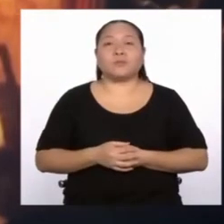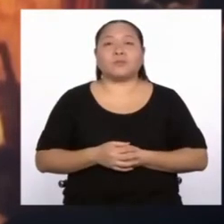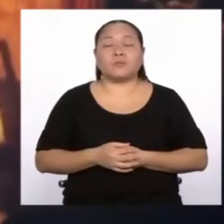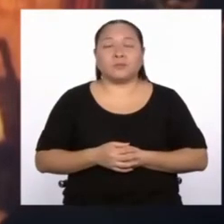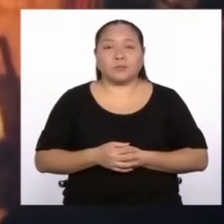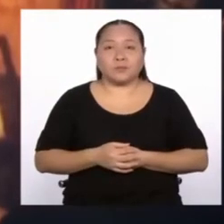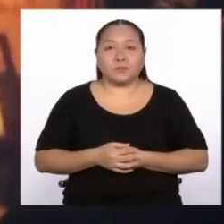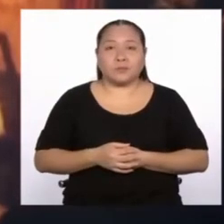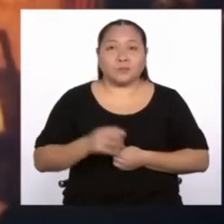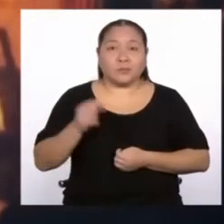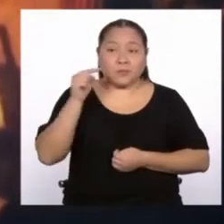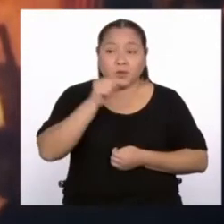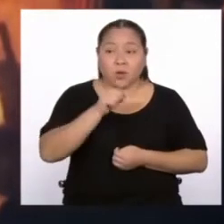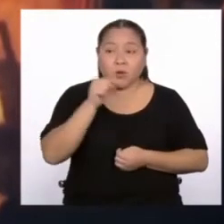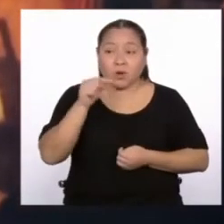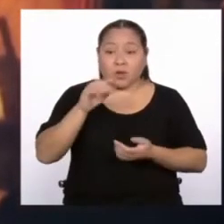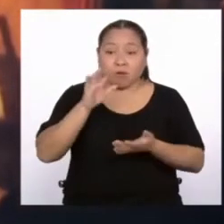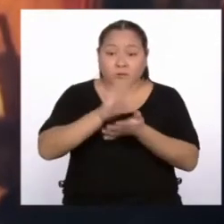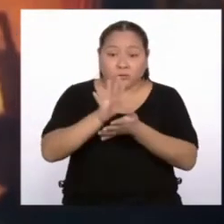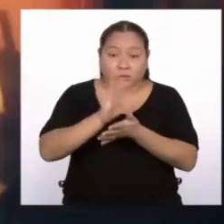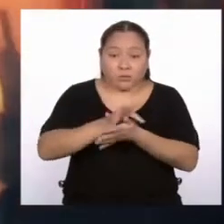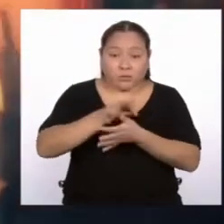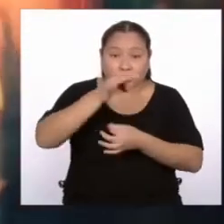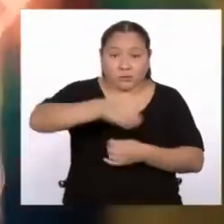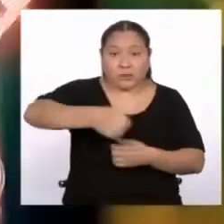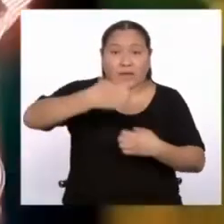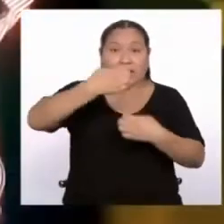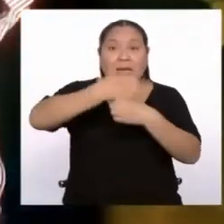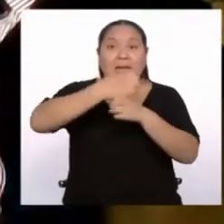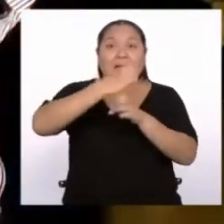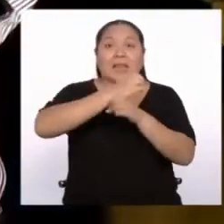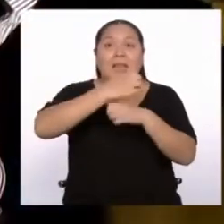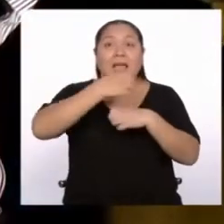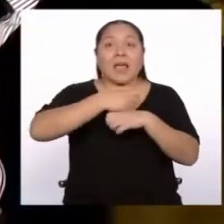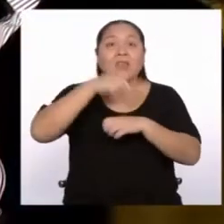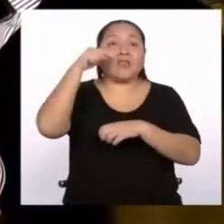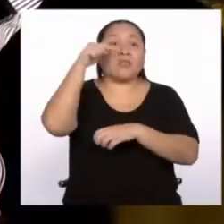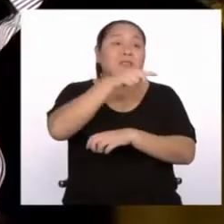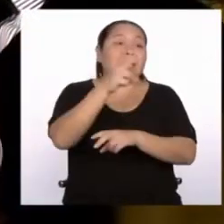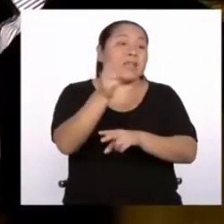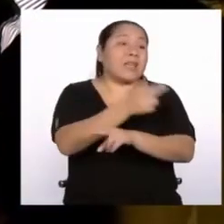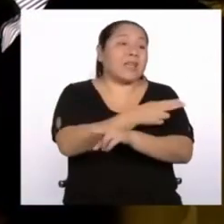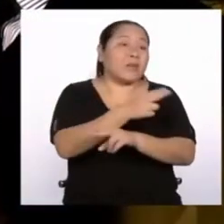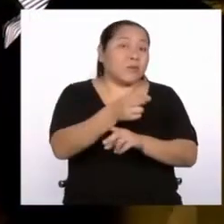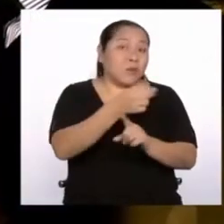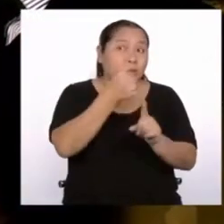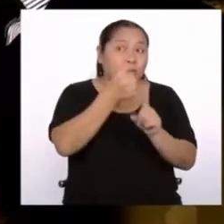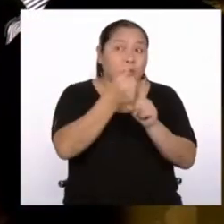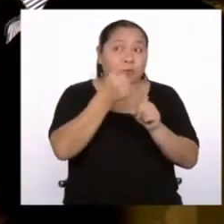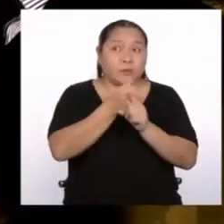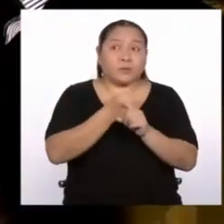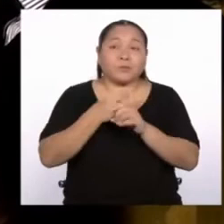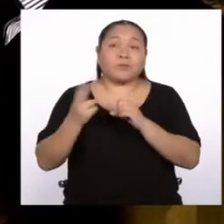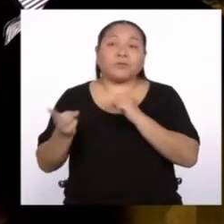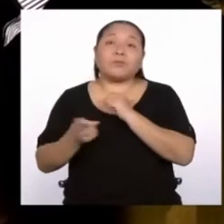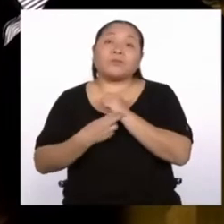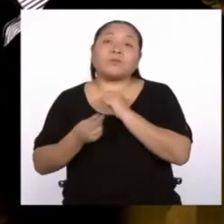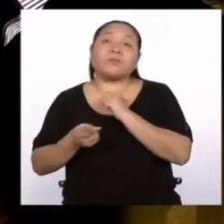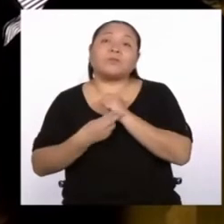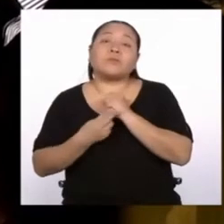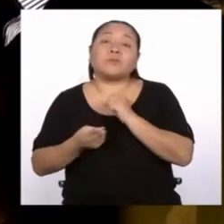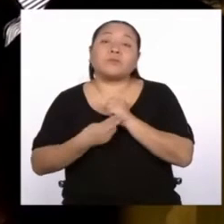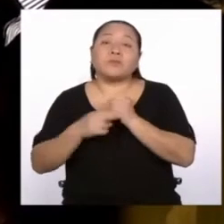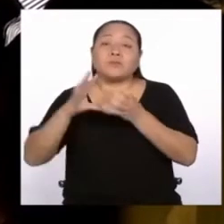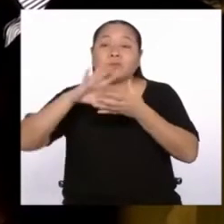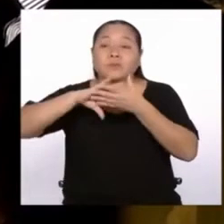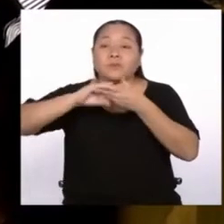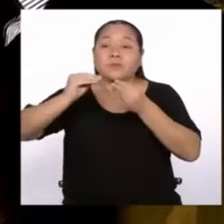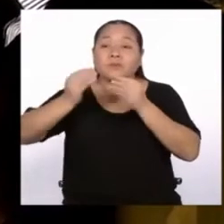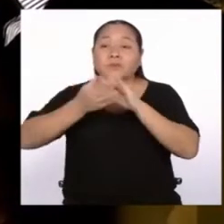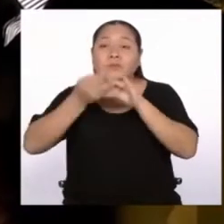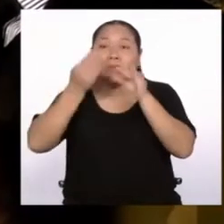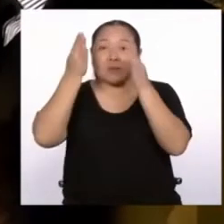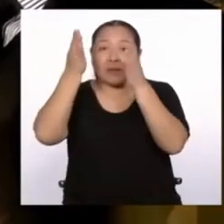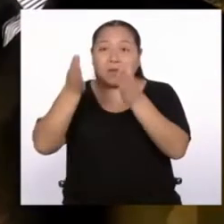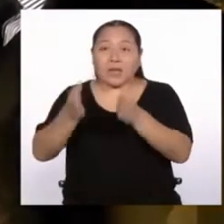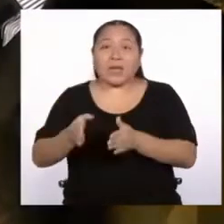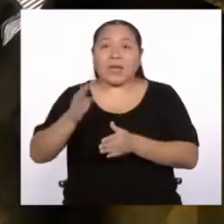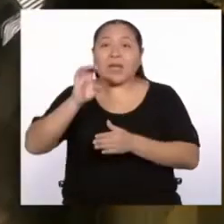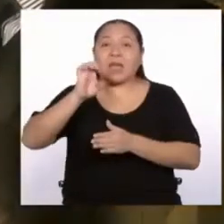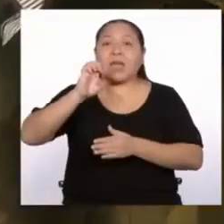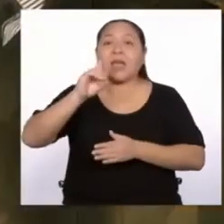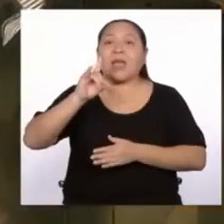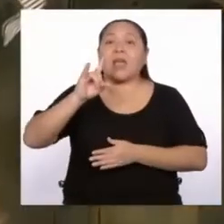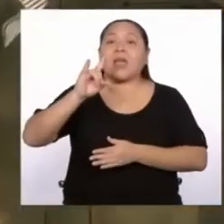Una de esas partituras, creadas a partir del himno original, la guarda el historiador Eduardo Torres